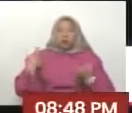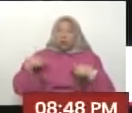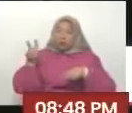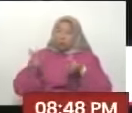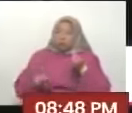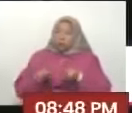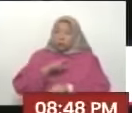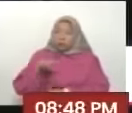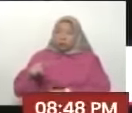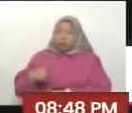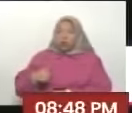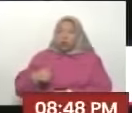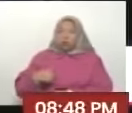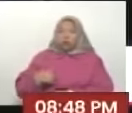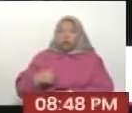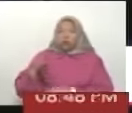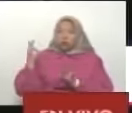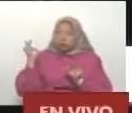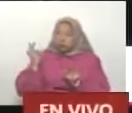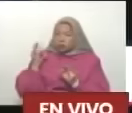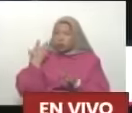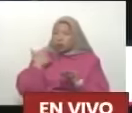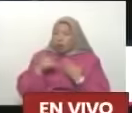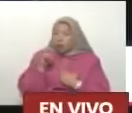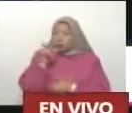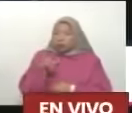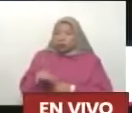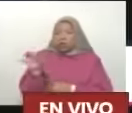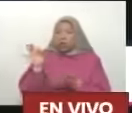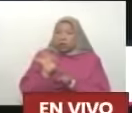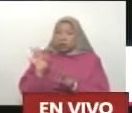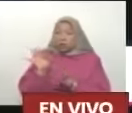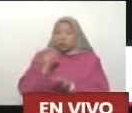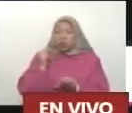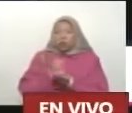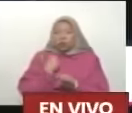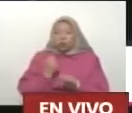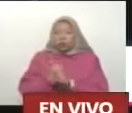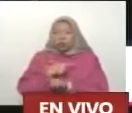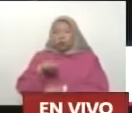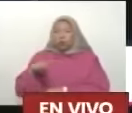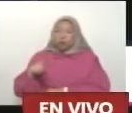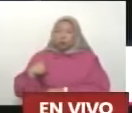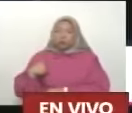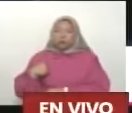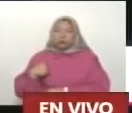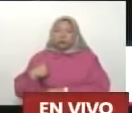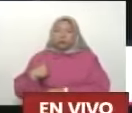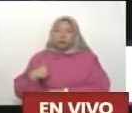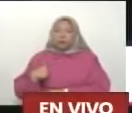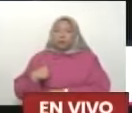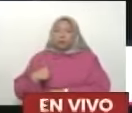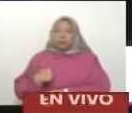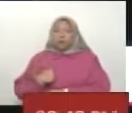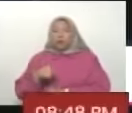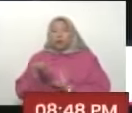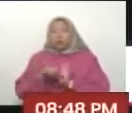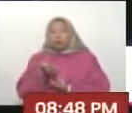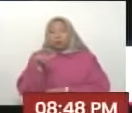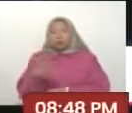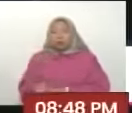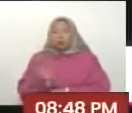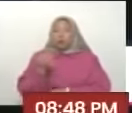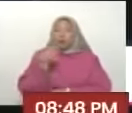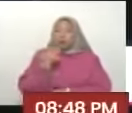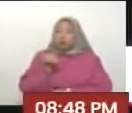ayer, sin exclusiones, sin sectarismo, sin ningún tipo de que tú eres acá, que tú eres allá, no, ahí éramos vecinos, ahí éramos